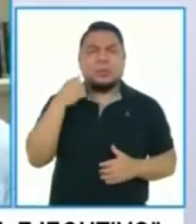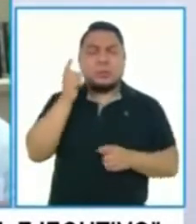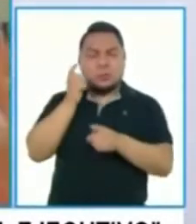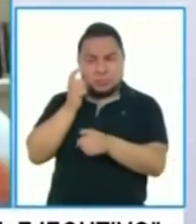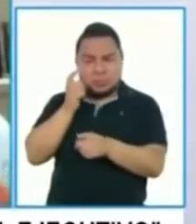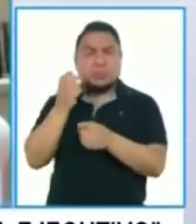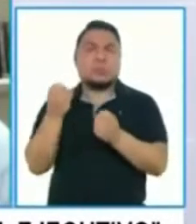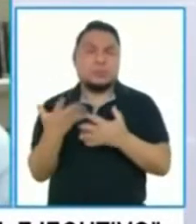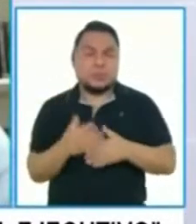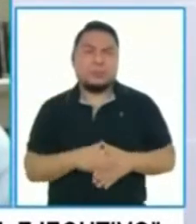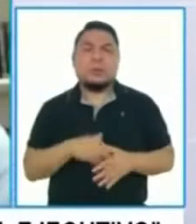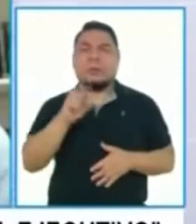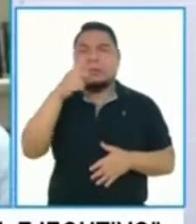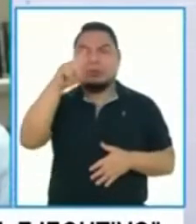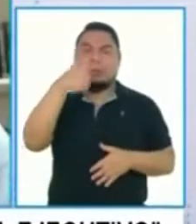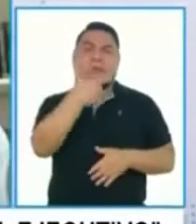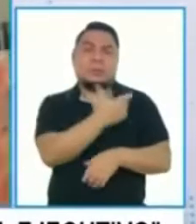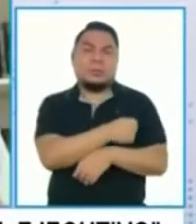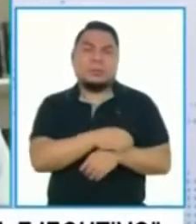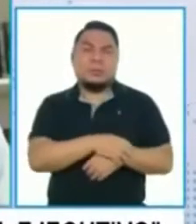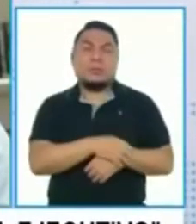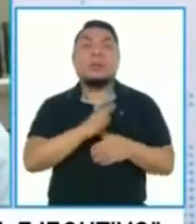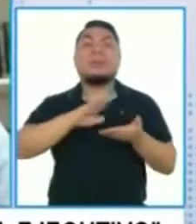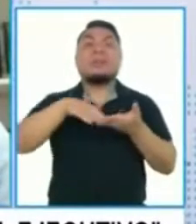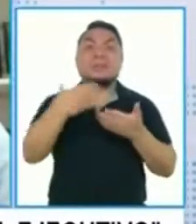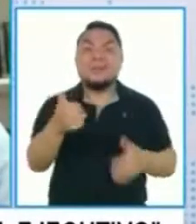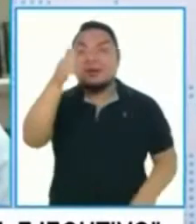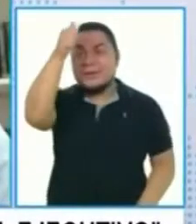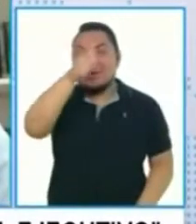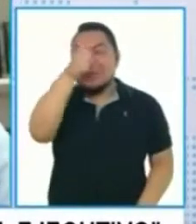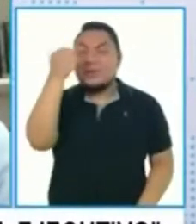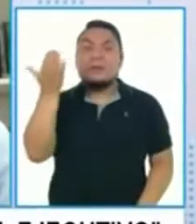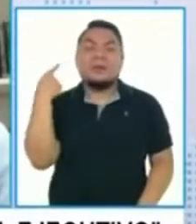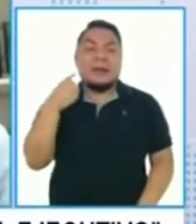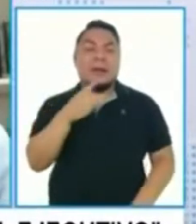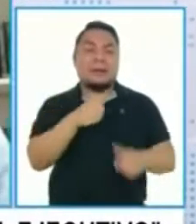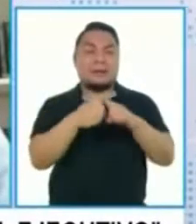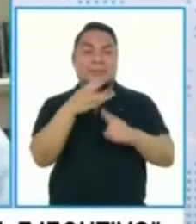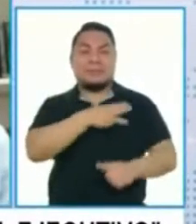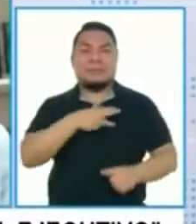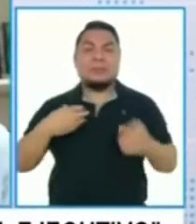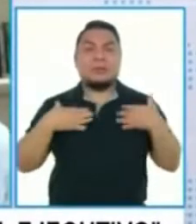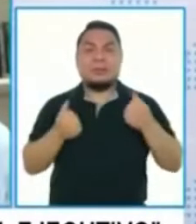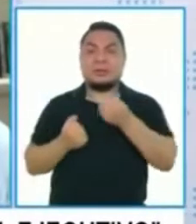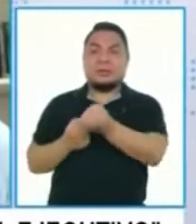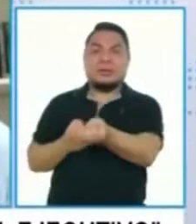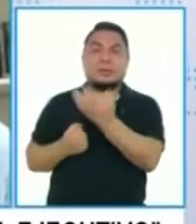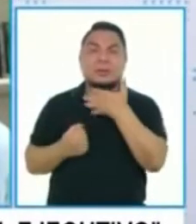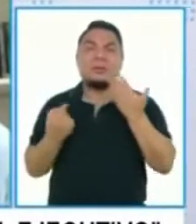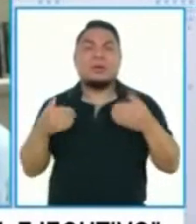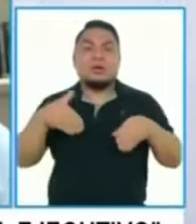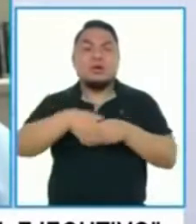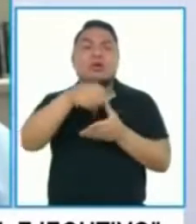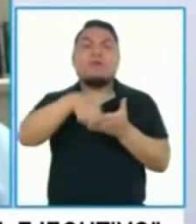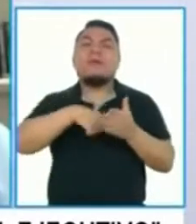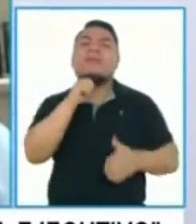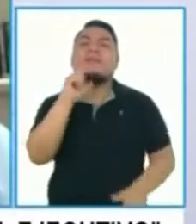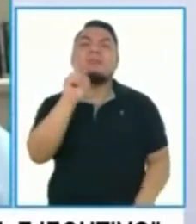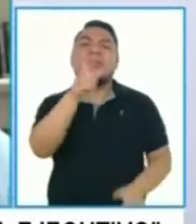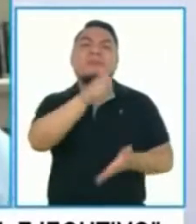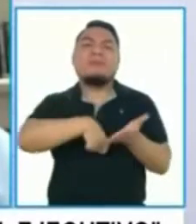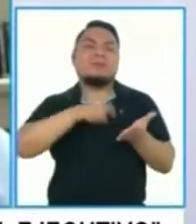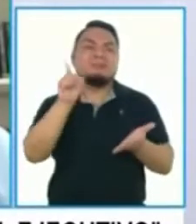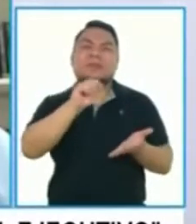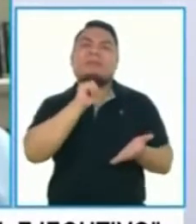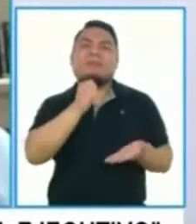cerca de dos millones de vacunas. El domingo, el ministro de Salud nos informa de que, bueno, el contrato todavía no está firmado, no